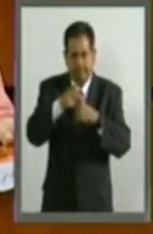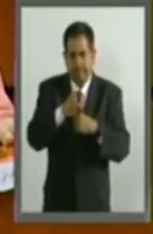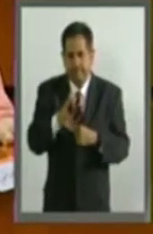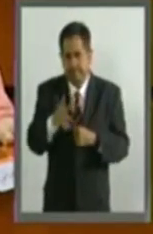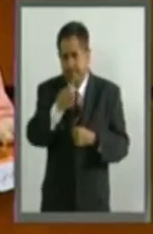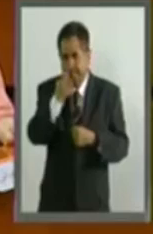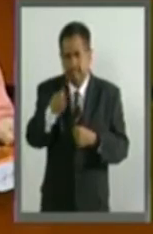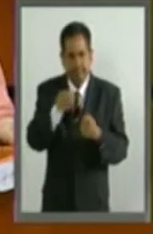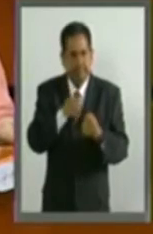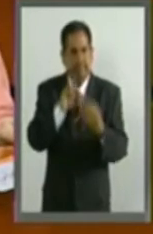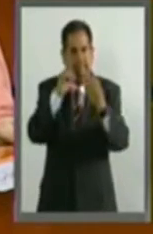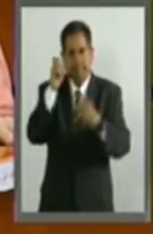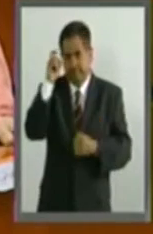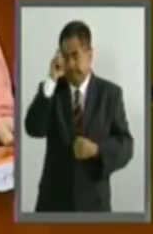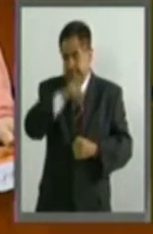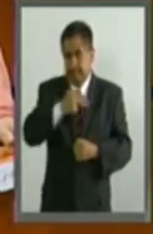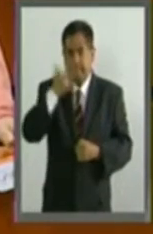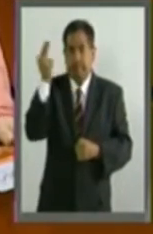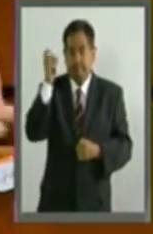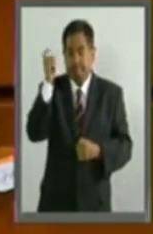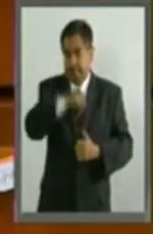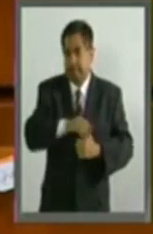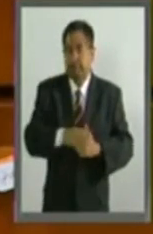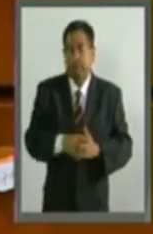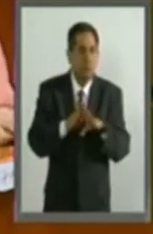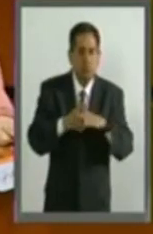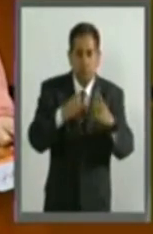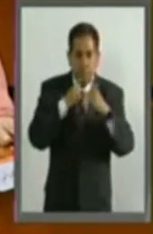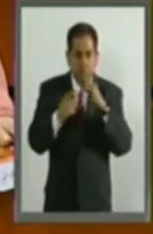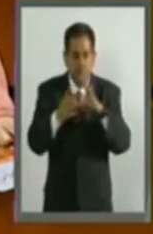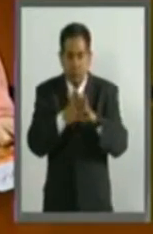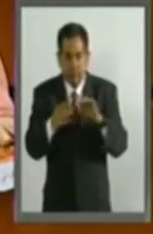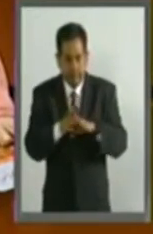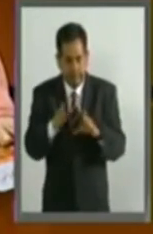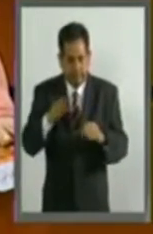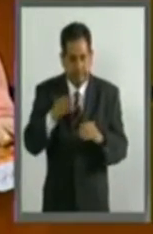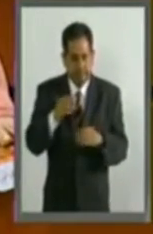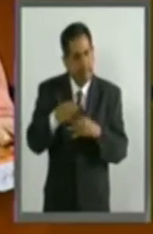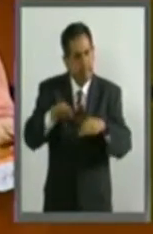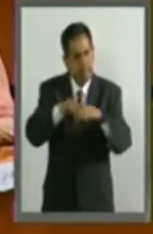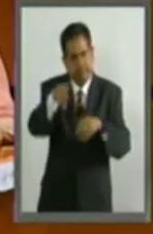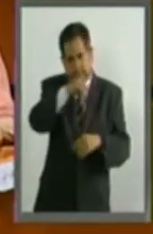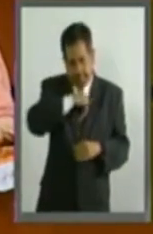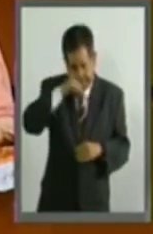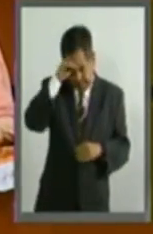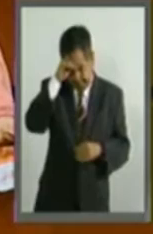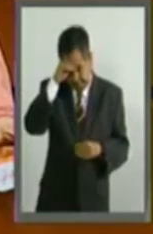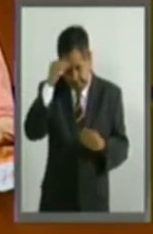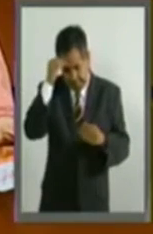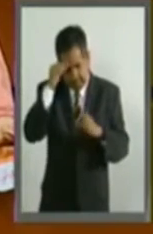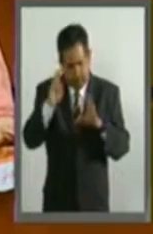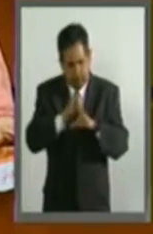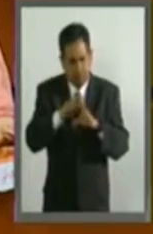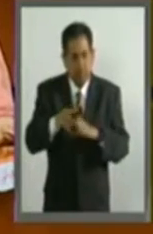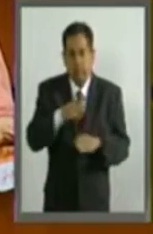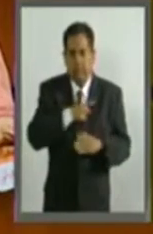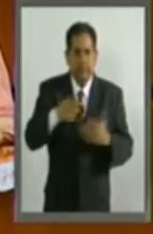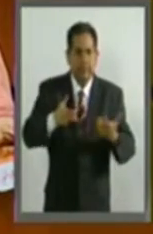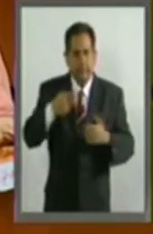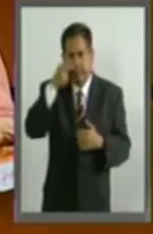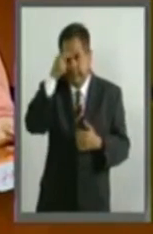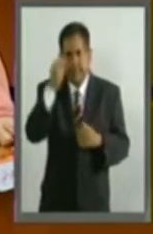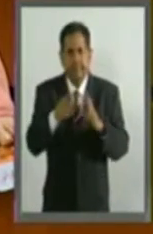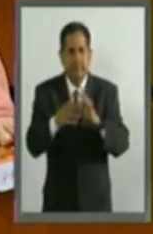retos que tiene que enfrentar. Y creo que cabe, que debemos de hacernos los mexicanos en estos